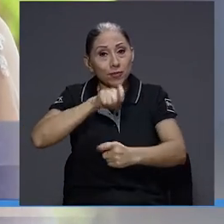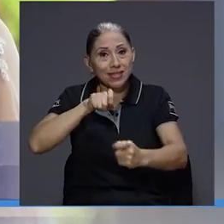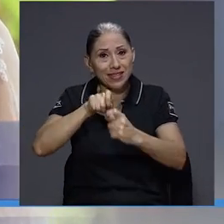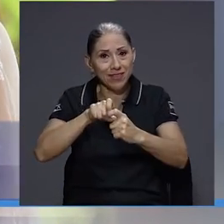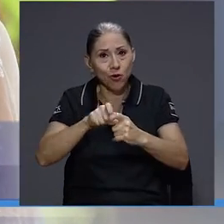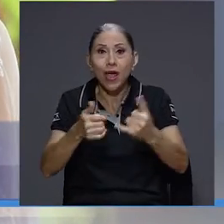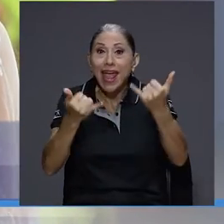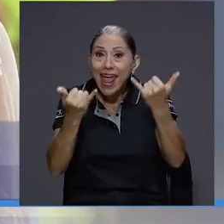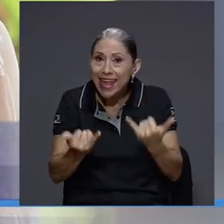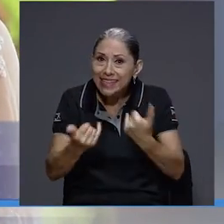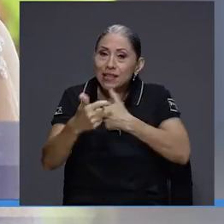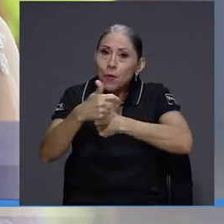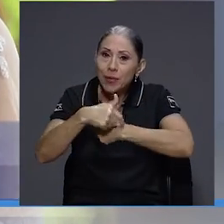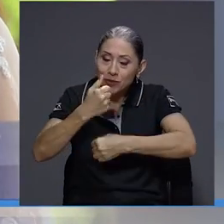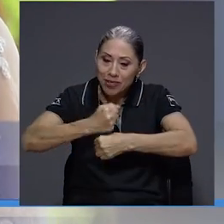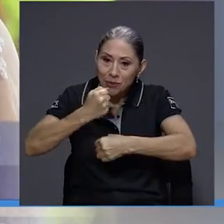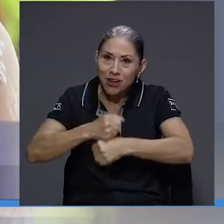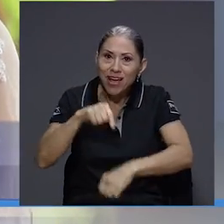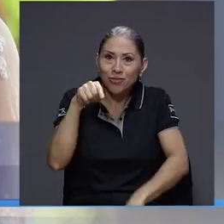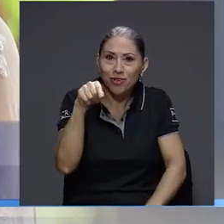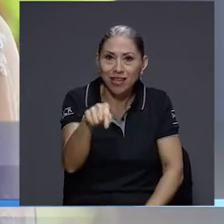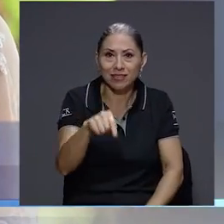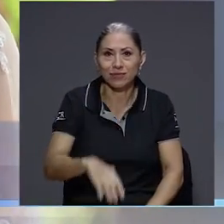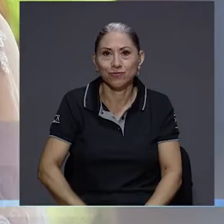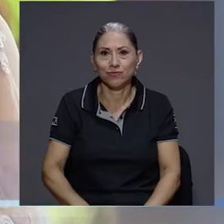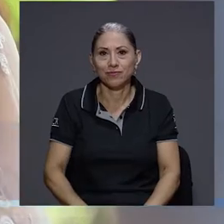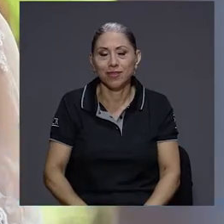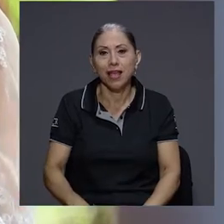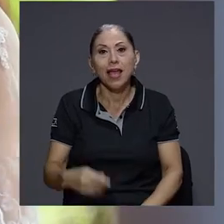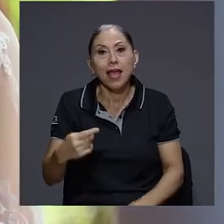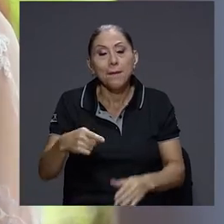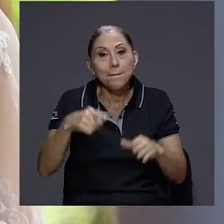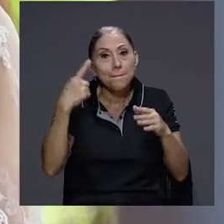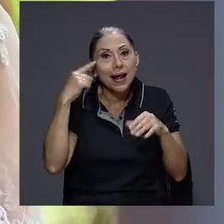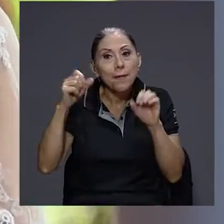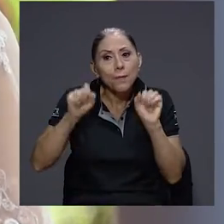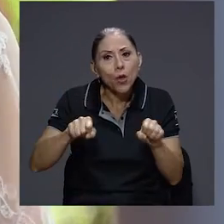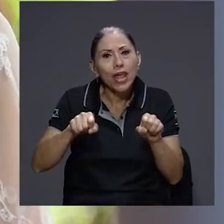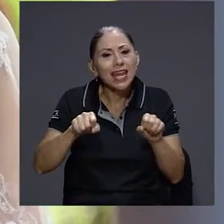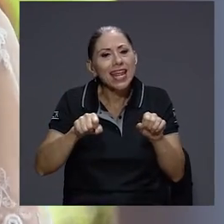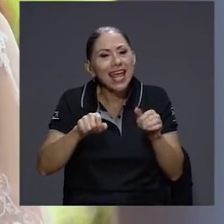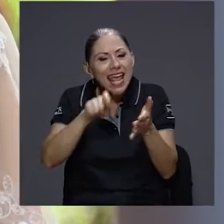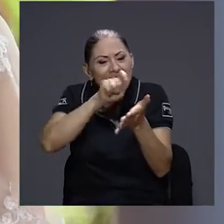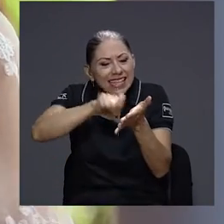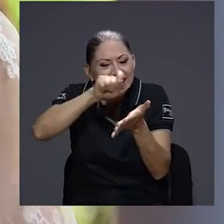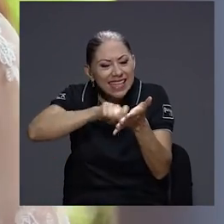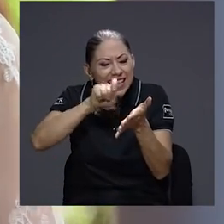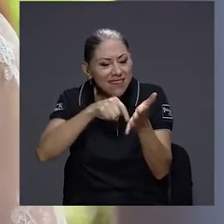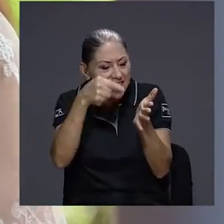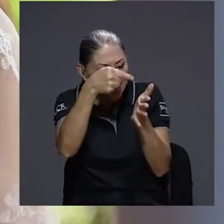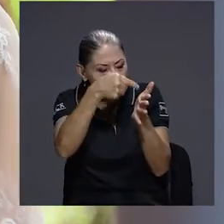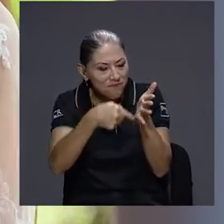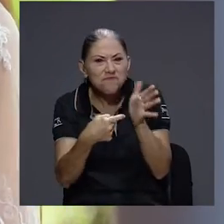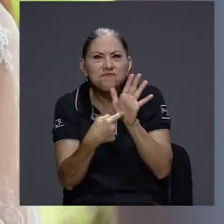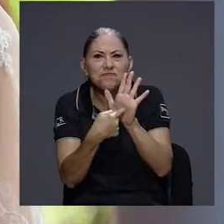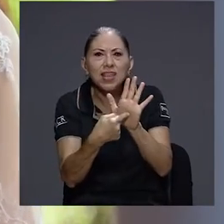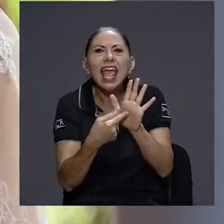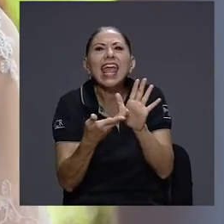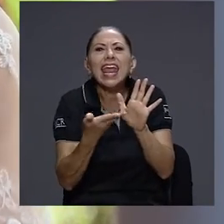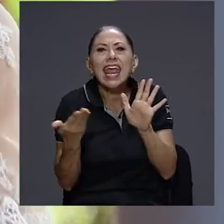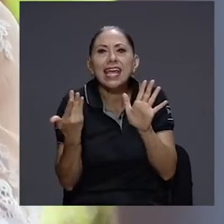Estamos trabajando en este momento, en ese convenio, para poder escribir en concreto qué se espera, qué